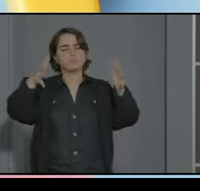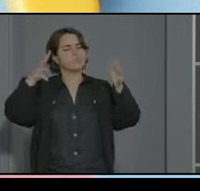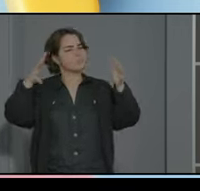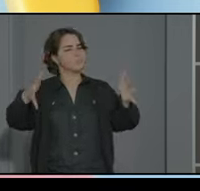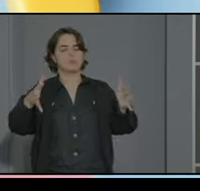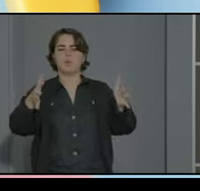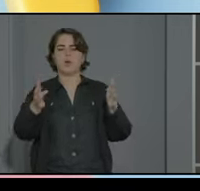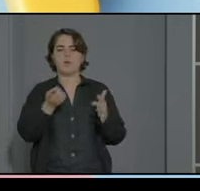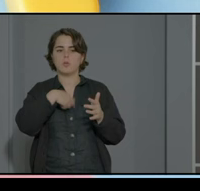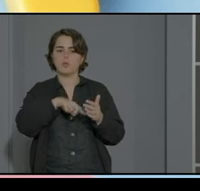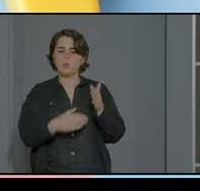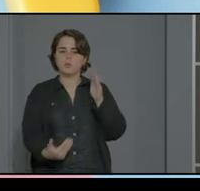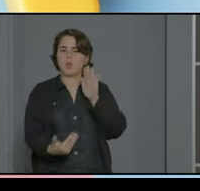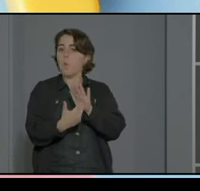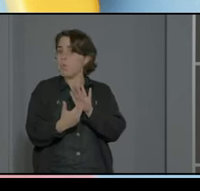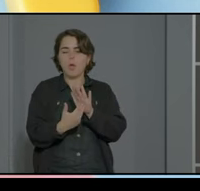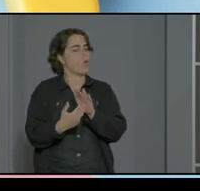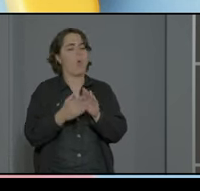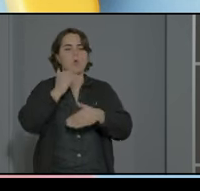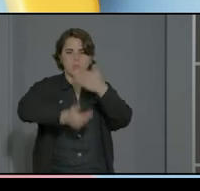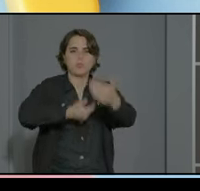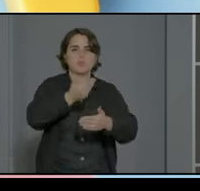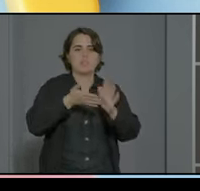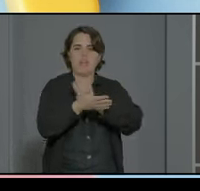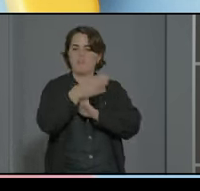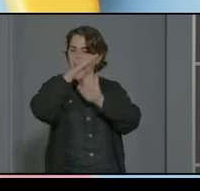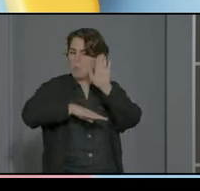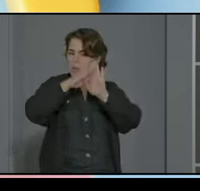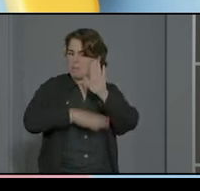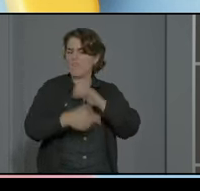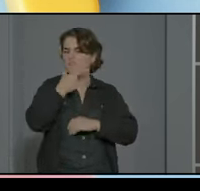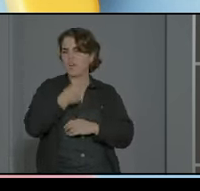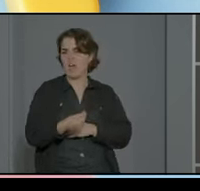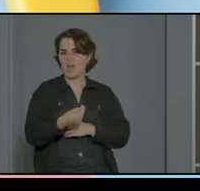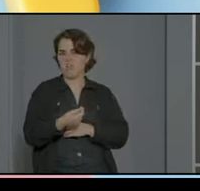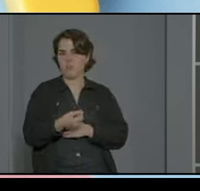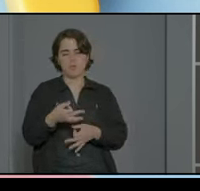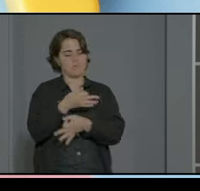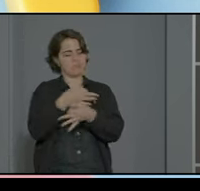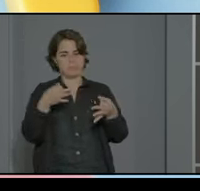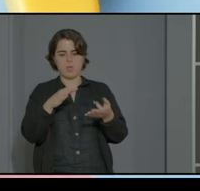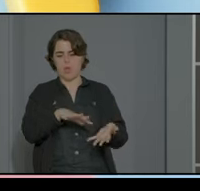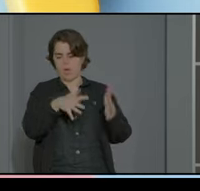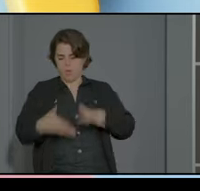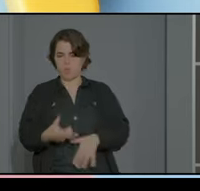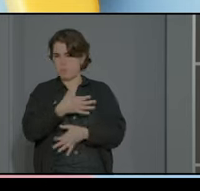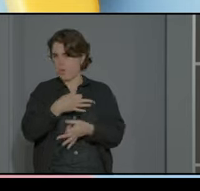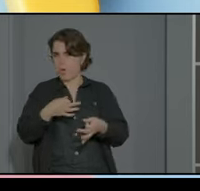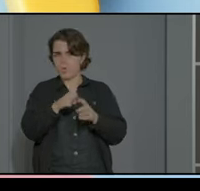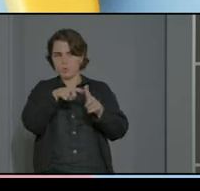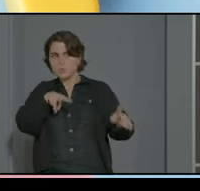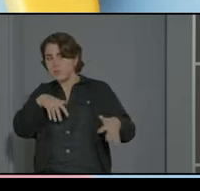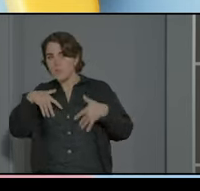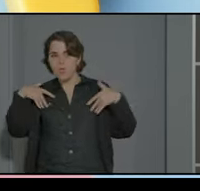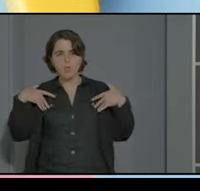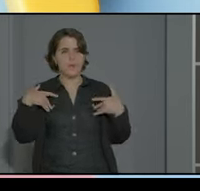no lo dejamos de hacer que es un programa sencillo pero muy eficaz y muy emocionalmente